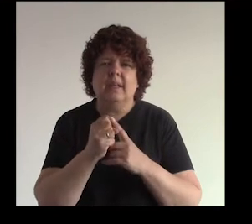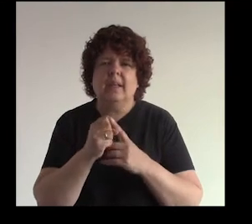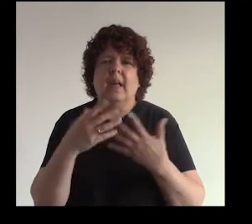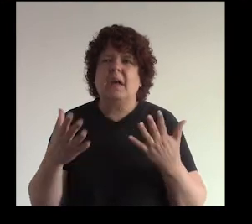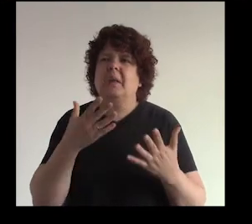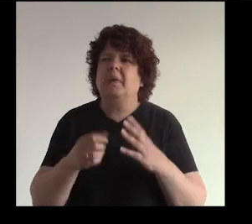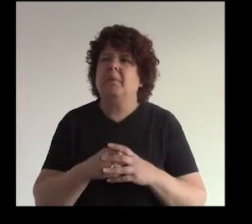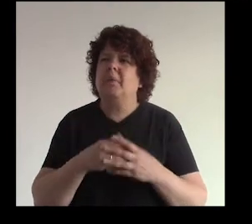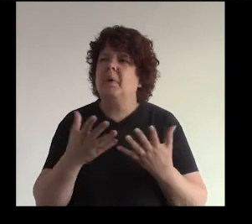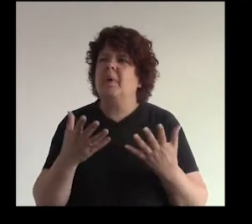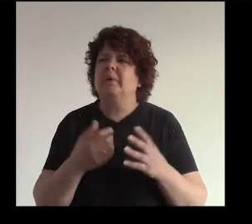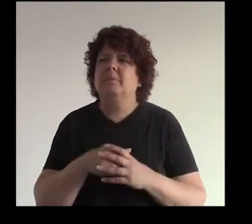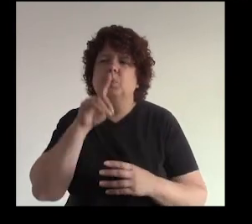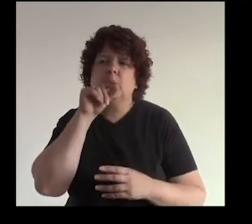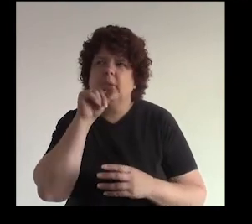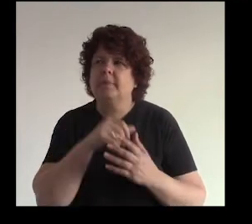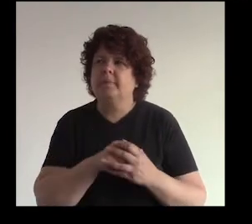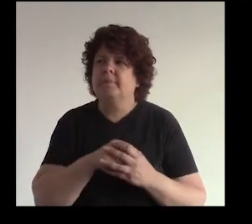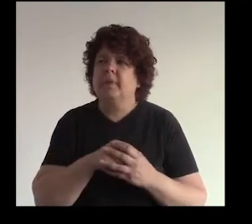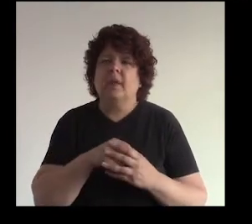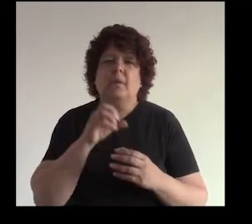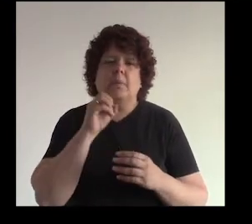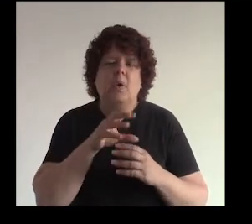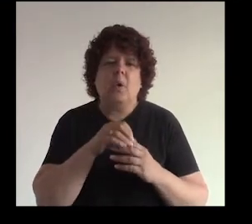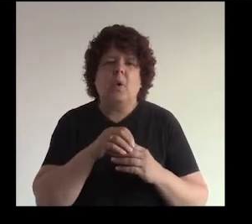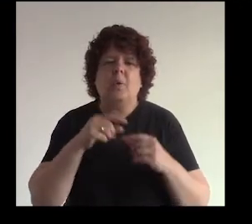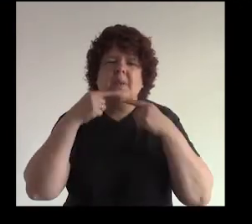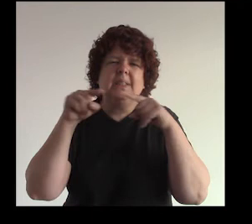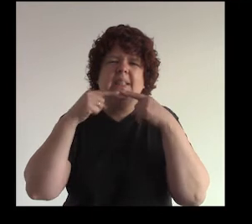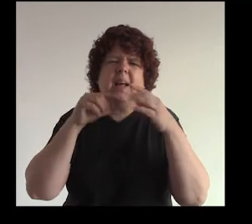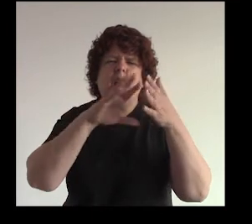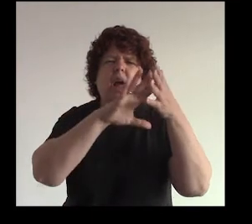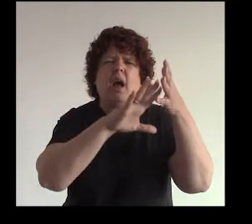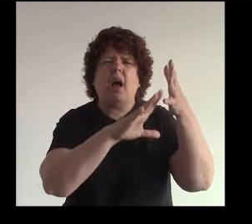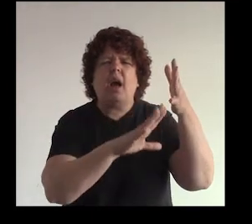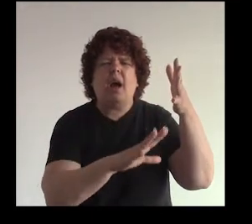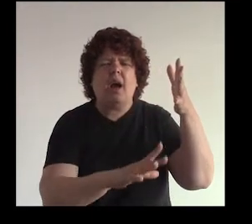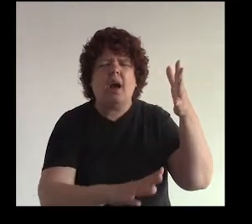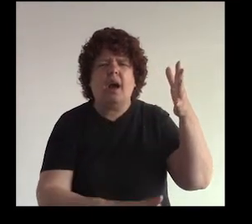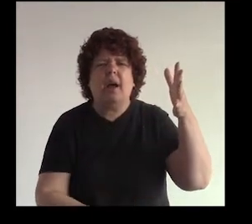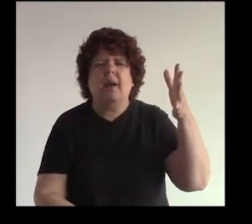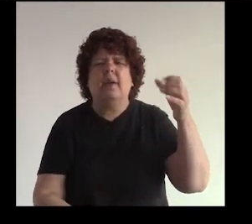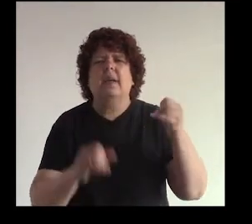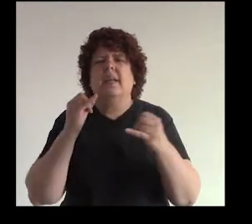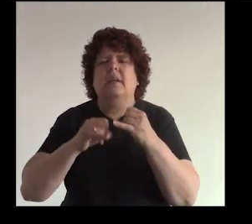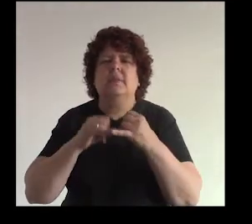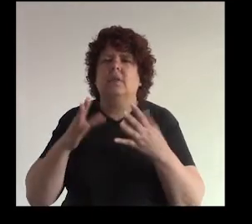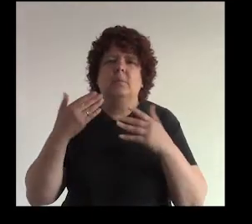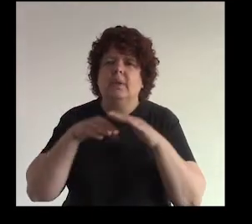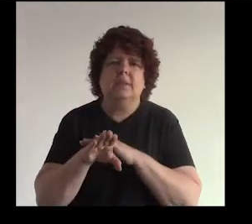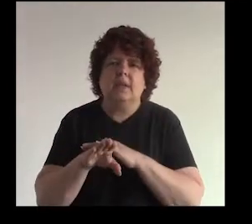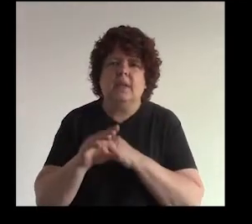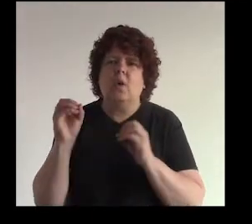redes que existen digo ah ya lo voy a poner de repente en Twitter y me pongo pues un mensaje sumamente largo que digo y al final no puedo